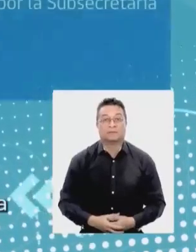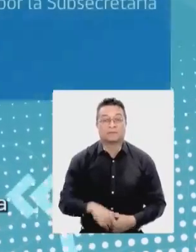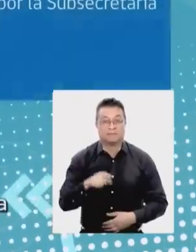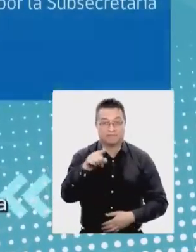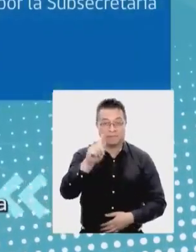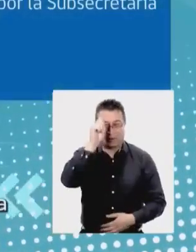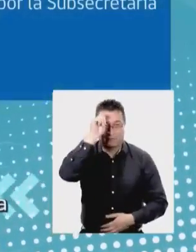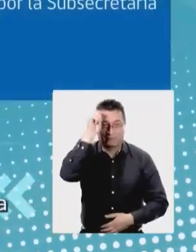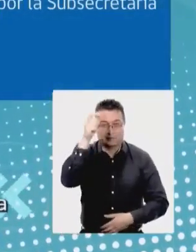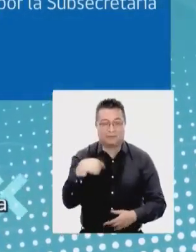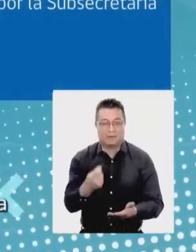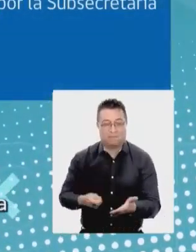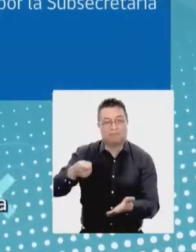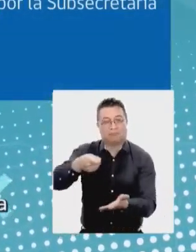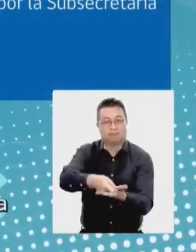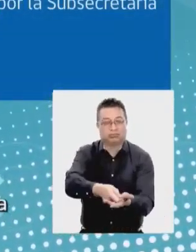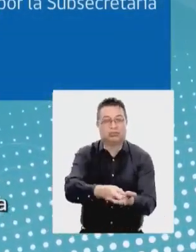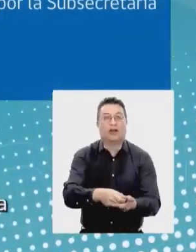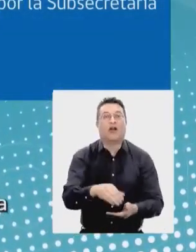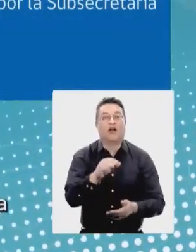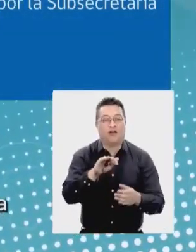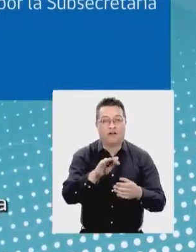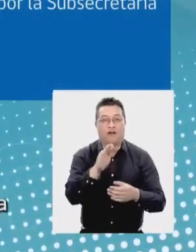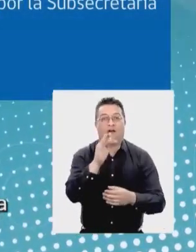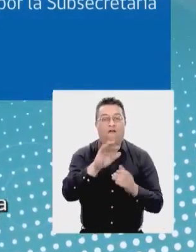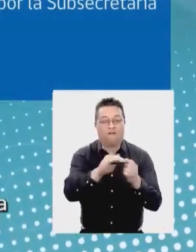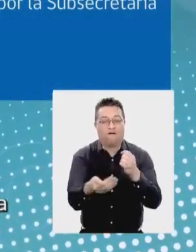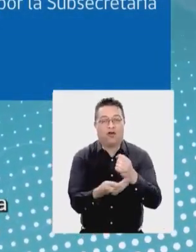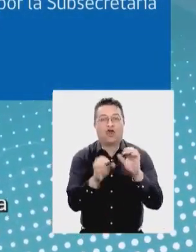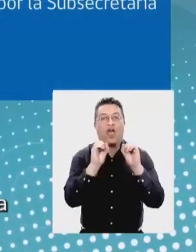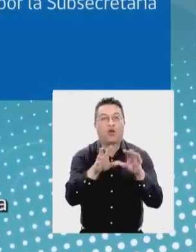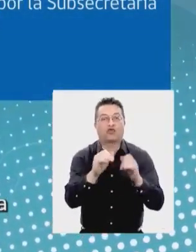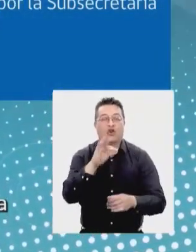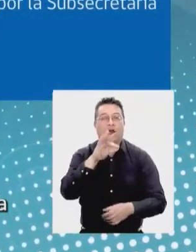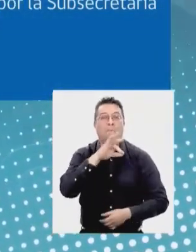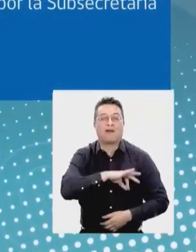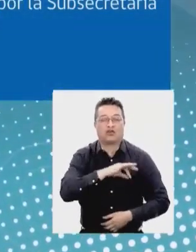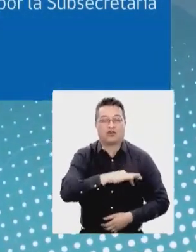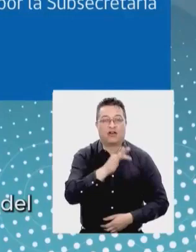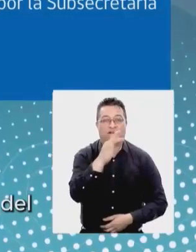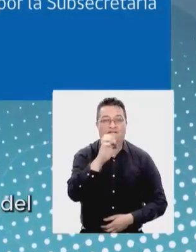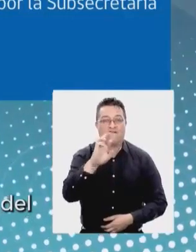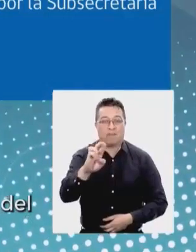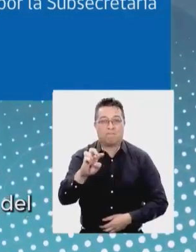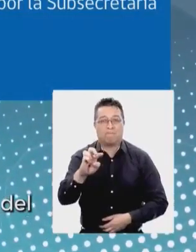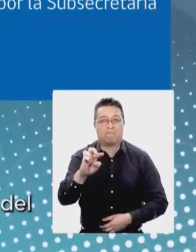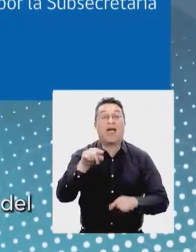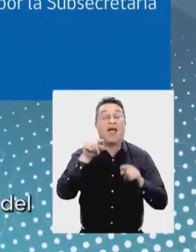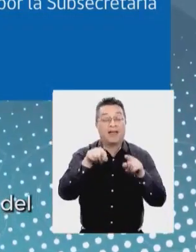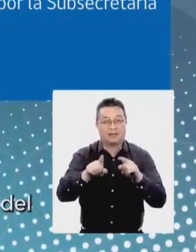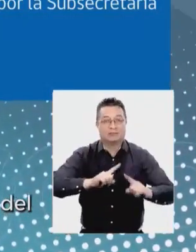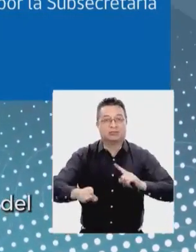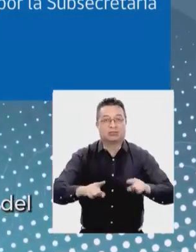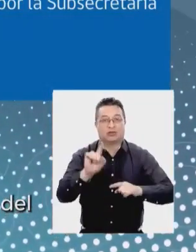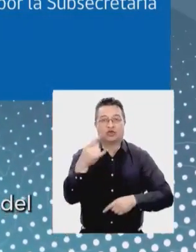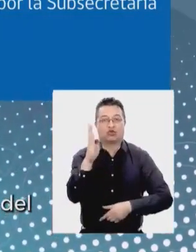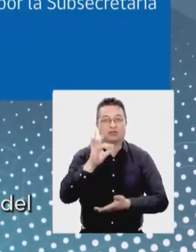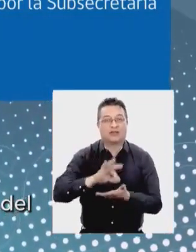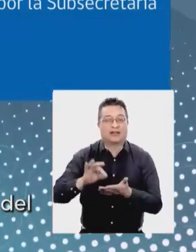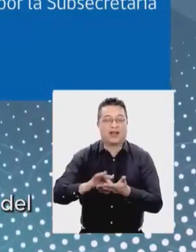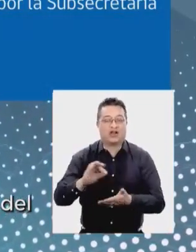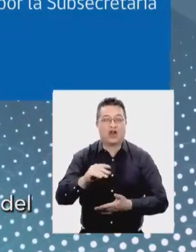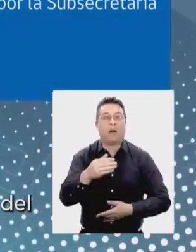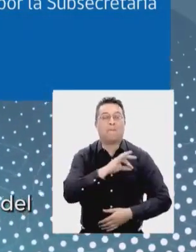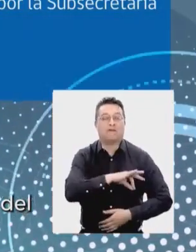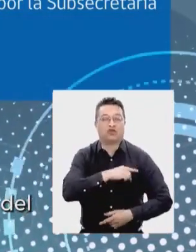Esta es una iniciativa financiada por el Fondo para la Educación Previsional, FEP, administrado por la Subsecretaría de Previsión